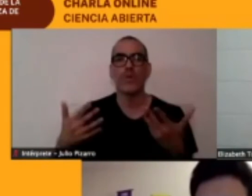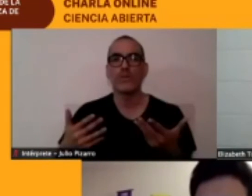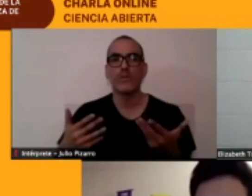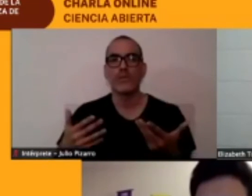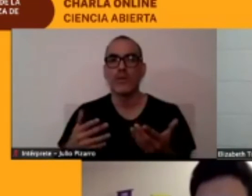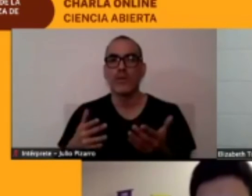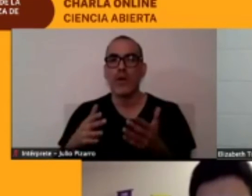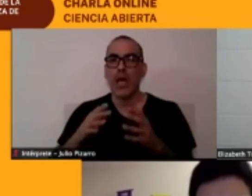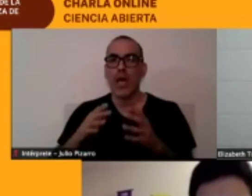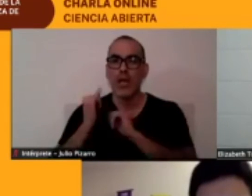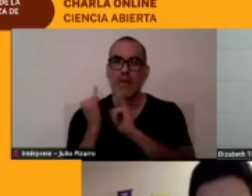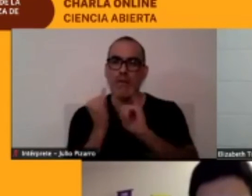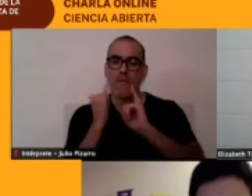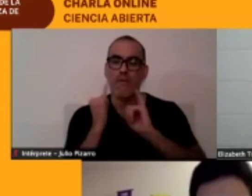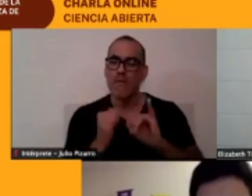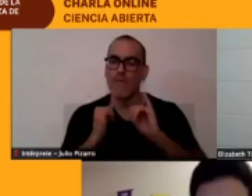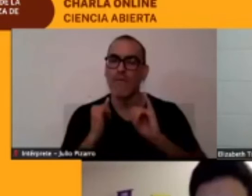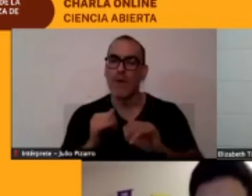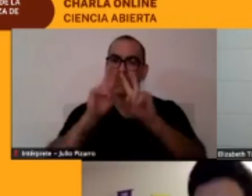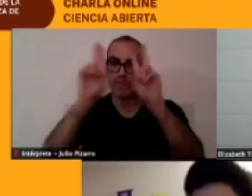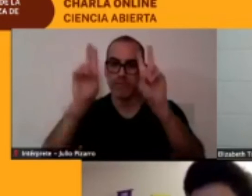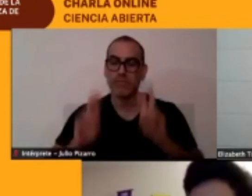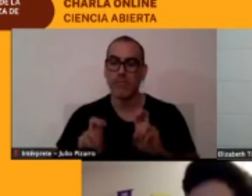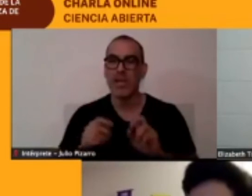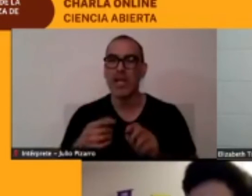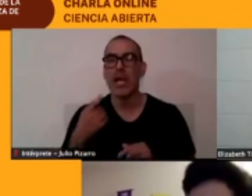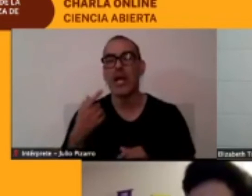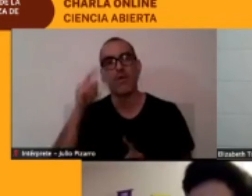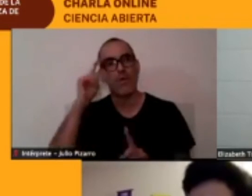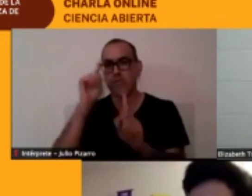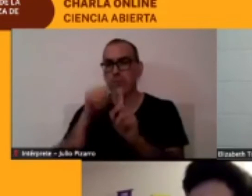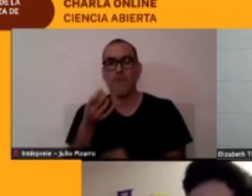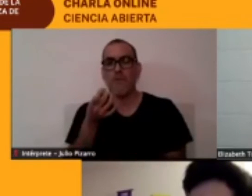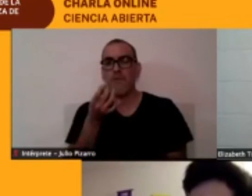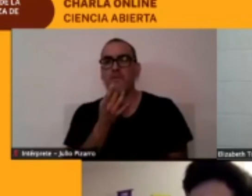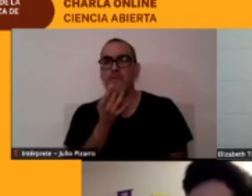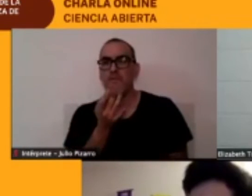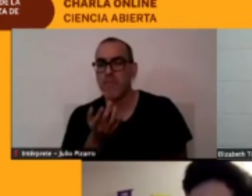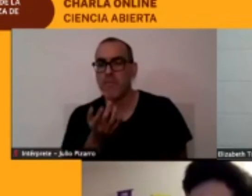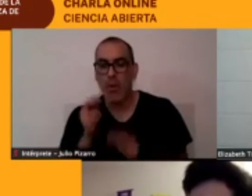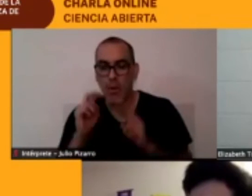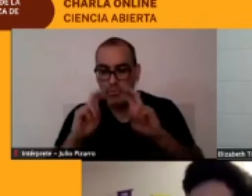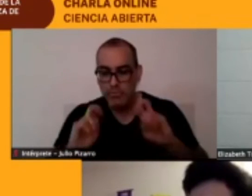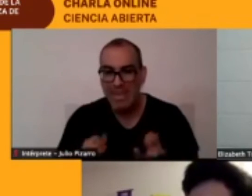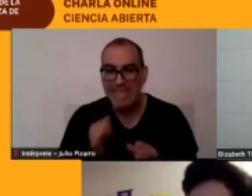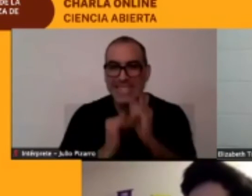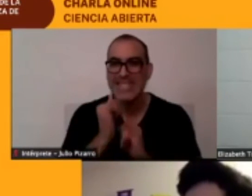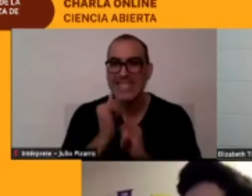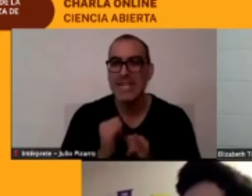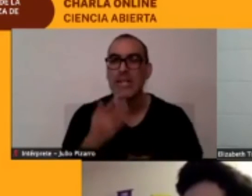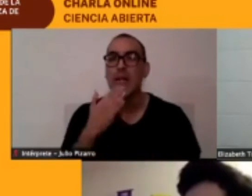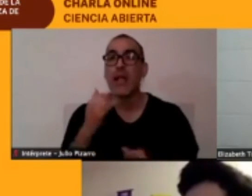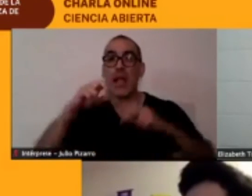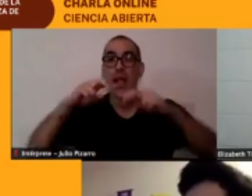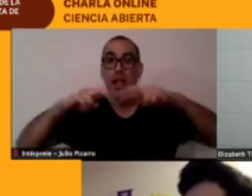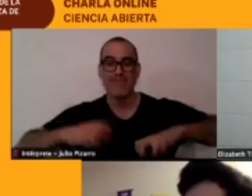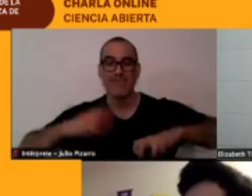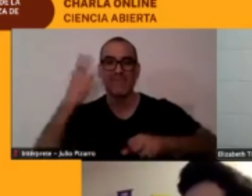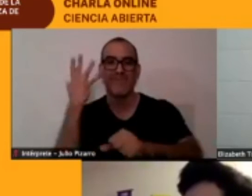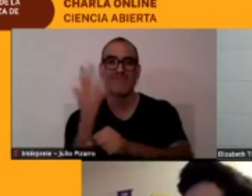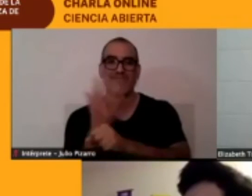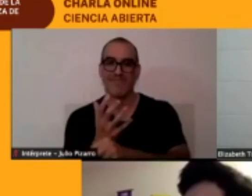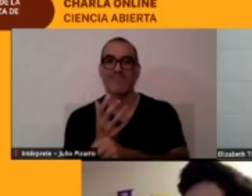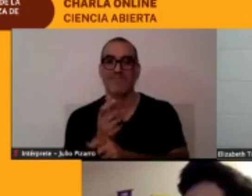y es cuestión de empezar a buscar están ahí en internet y hay investigación también que han realizado los investigadores